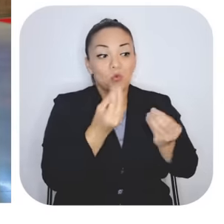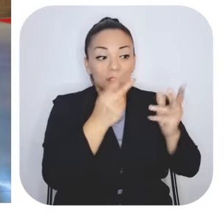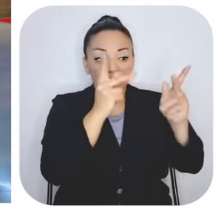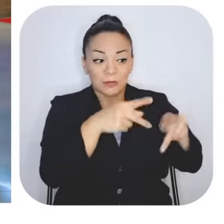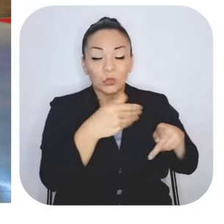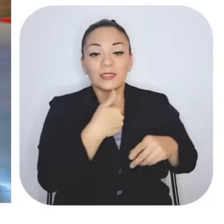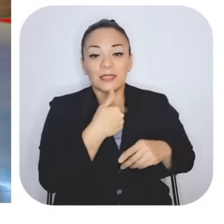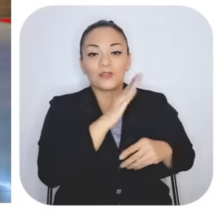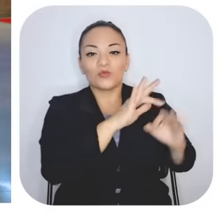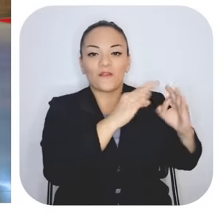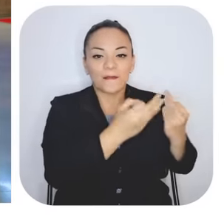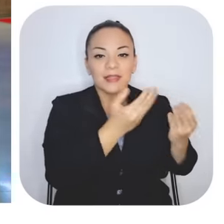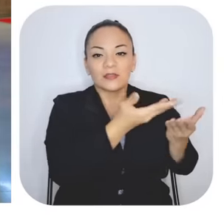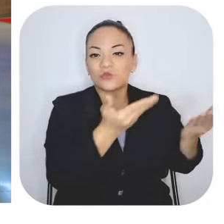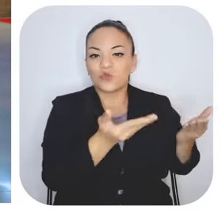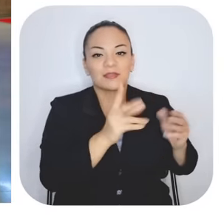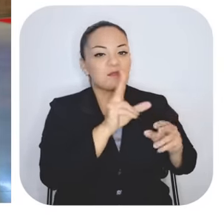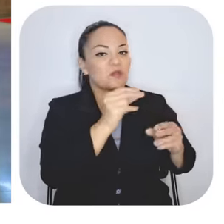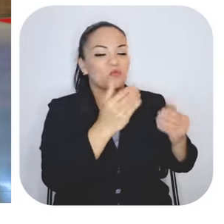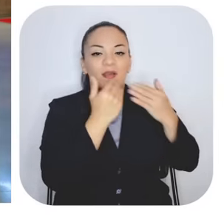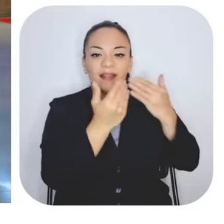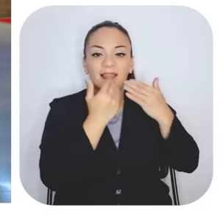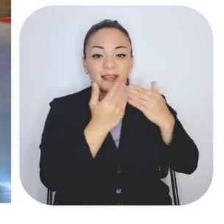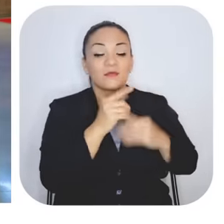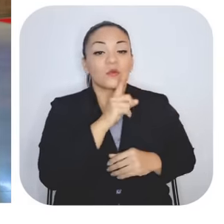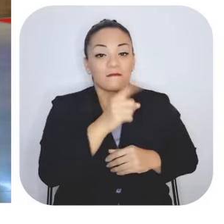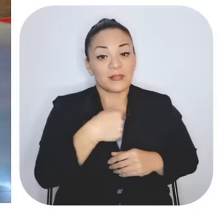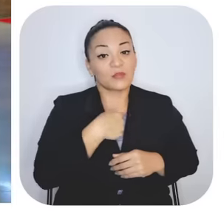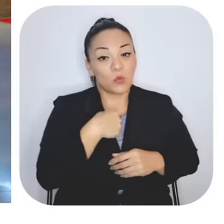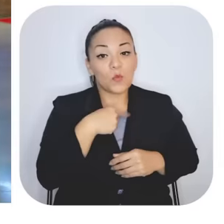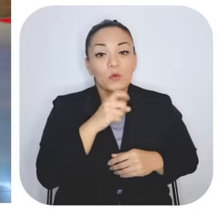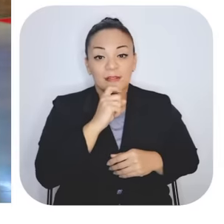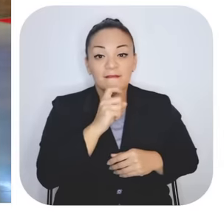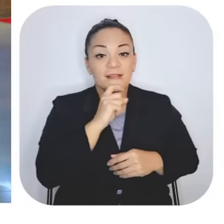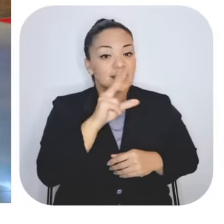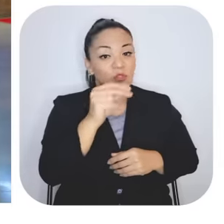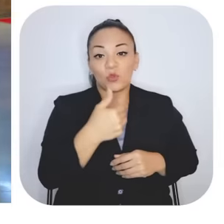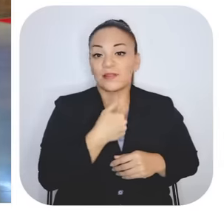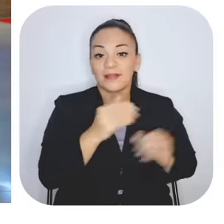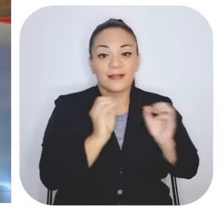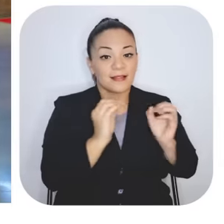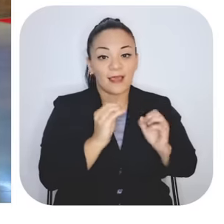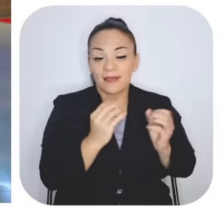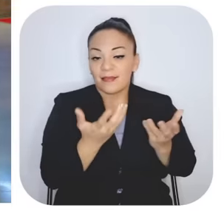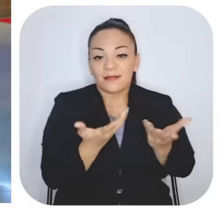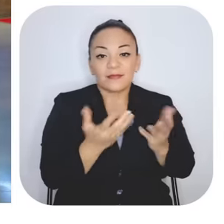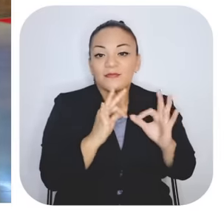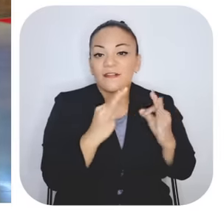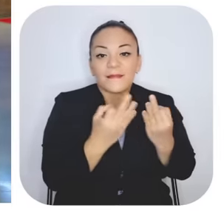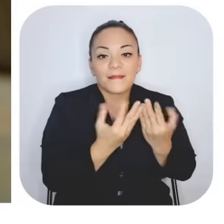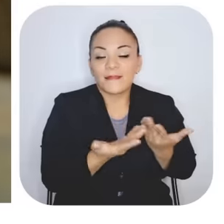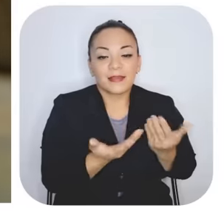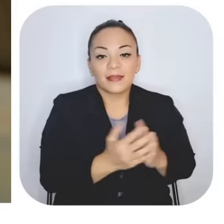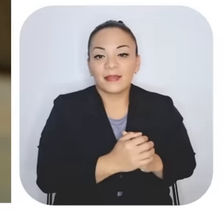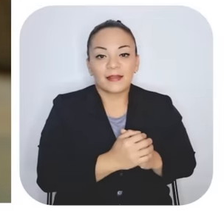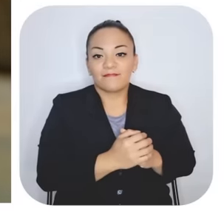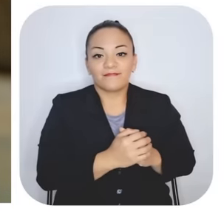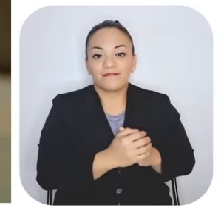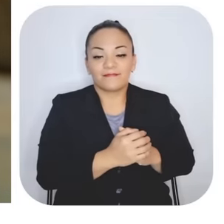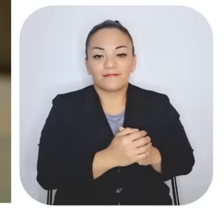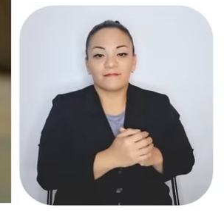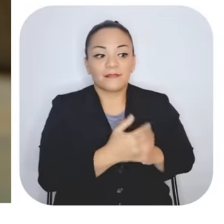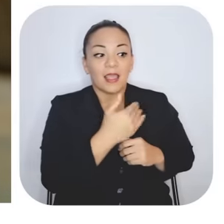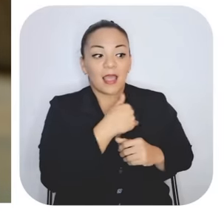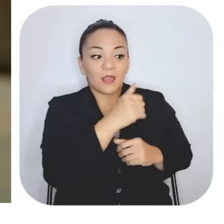tienen porque es muy difícil de no tener algo que, o usted ve